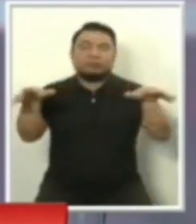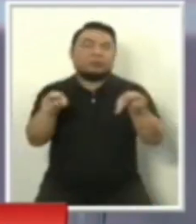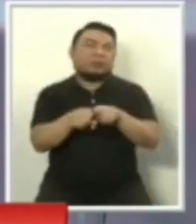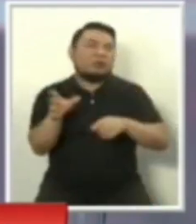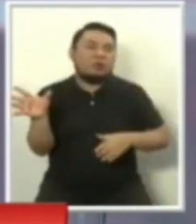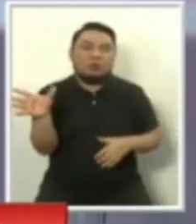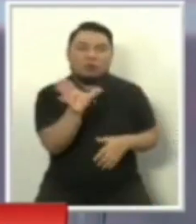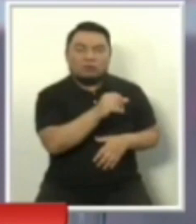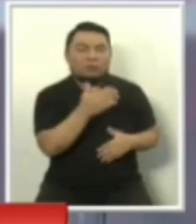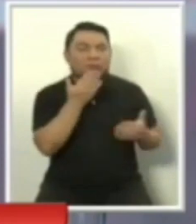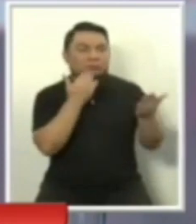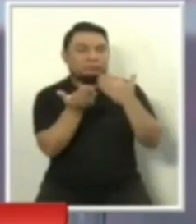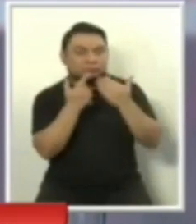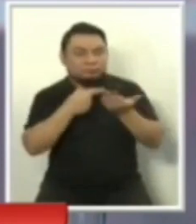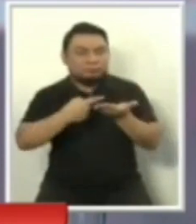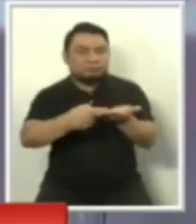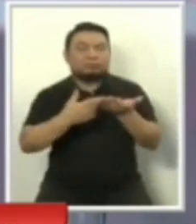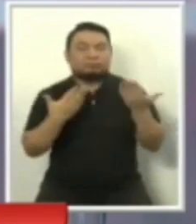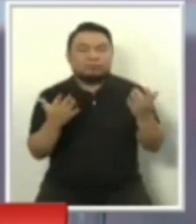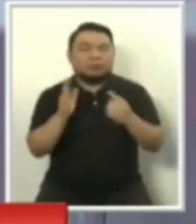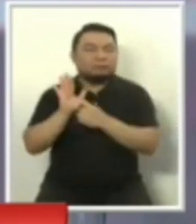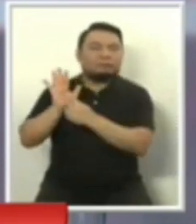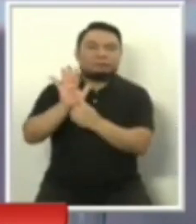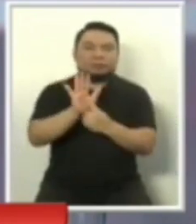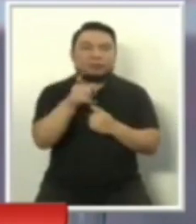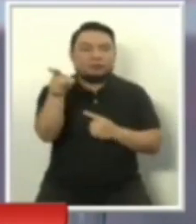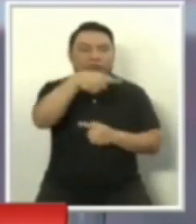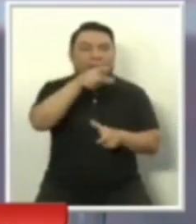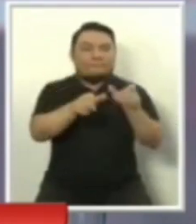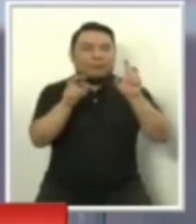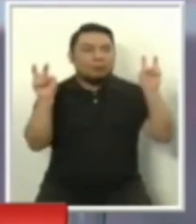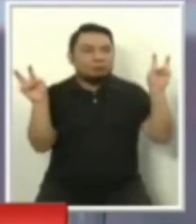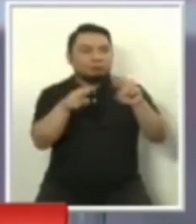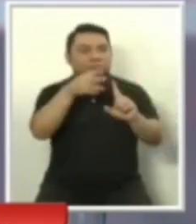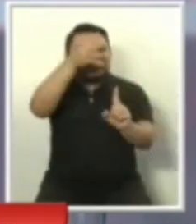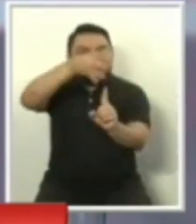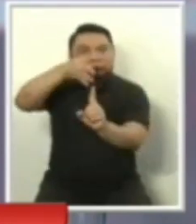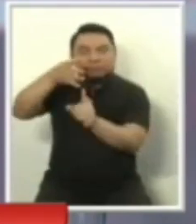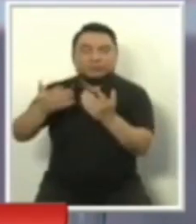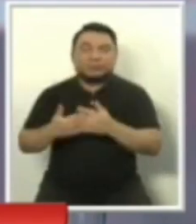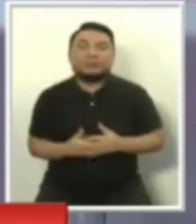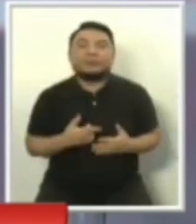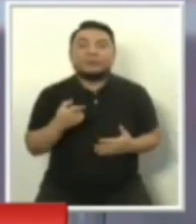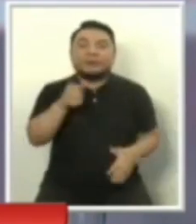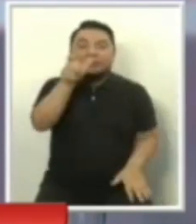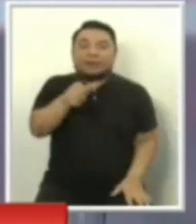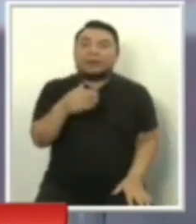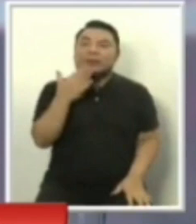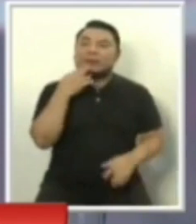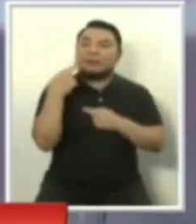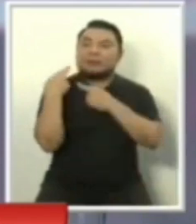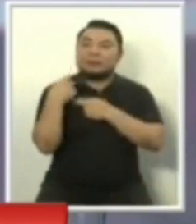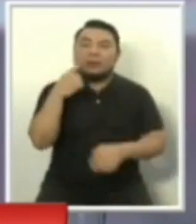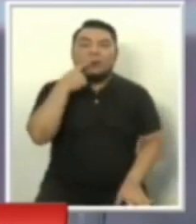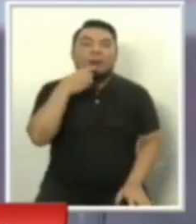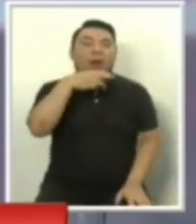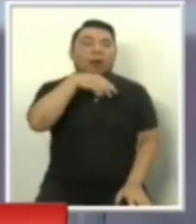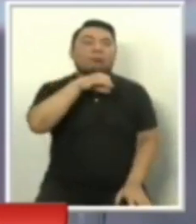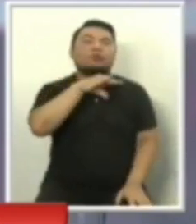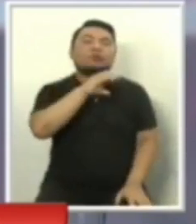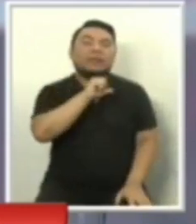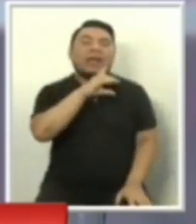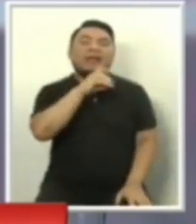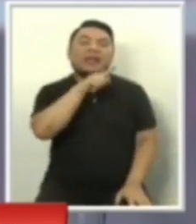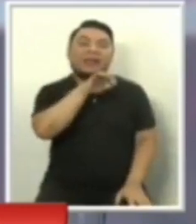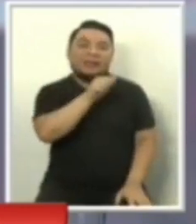Jurado Nacional de Elecciones. Sin duda, como bien ha señalado el moderador, los moderadores, en este caso, que son Mónica Delta y Pedro Tenorio, van a tener